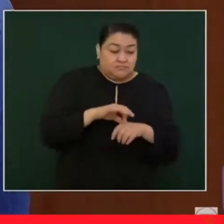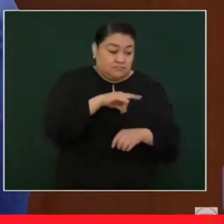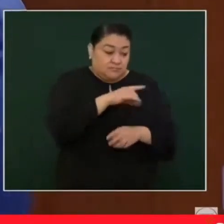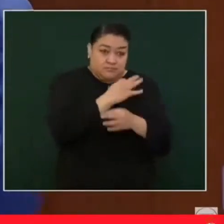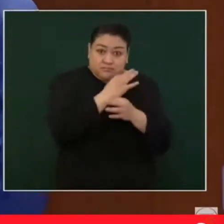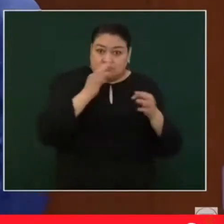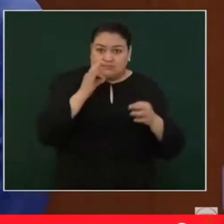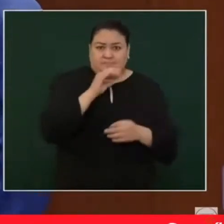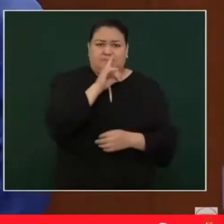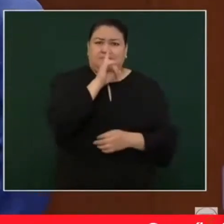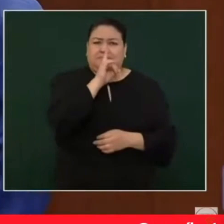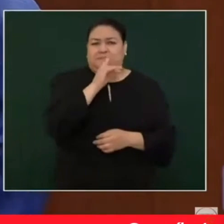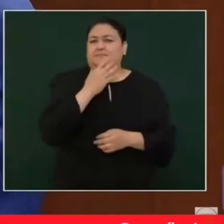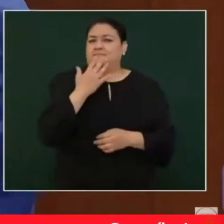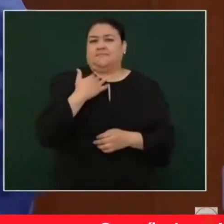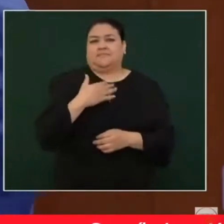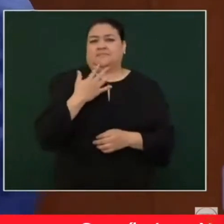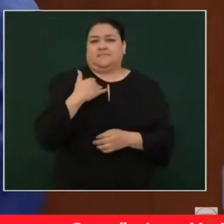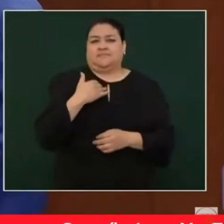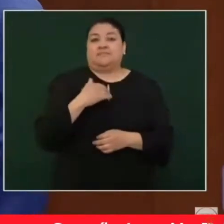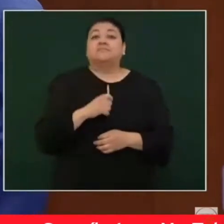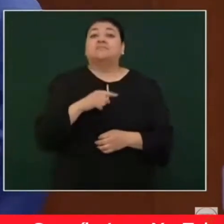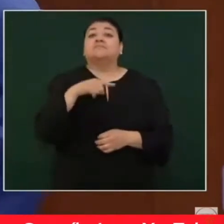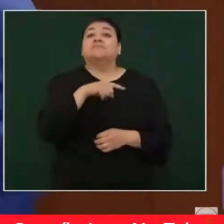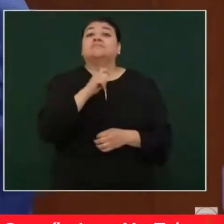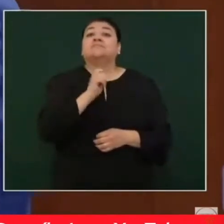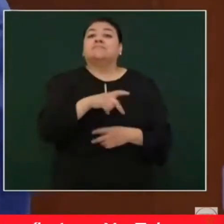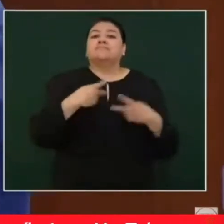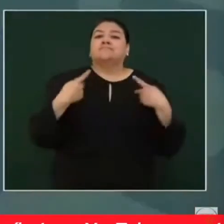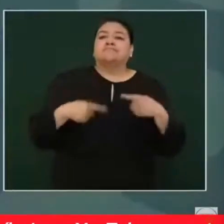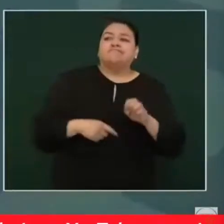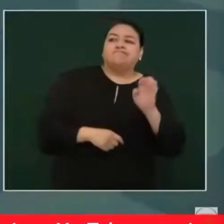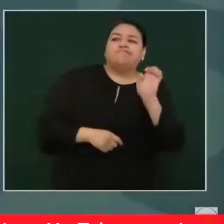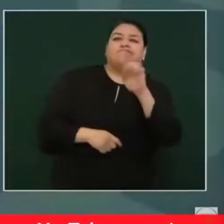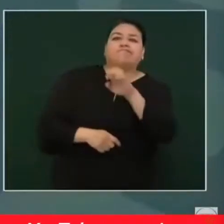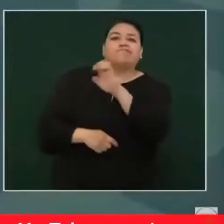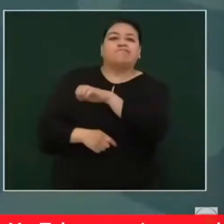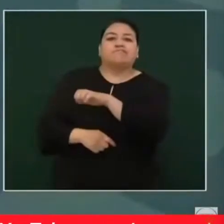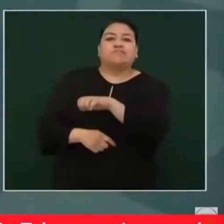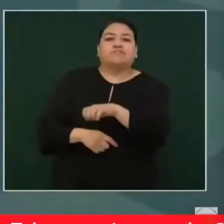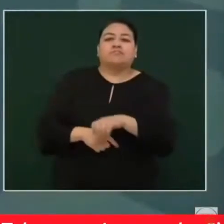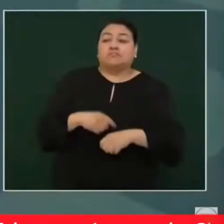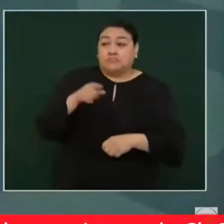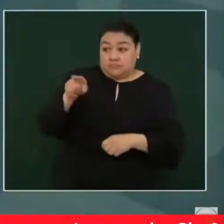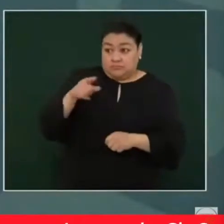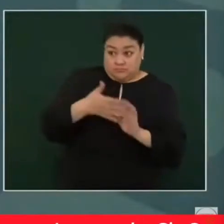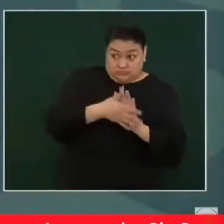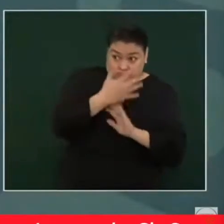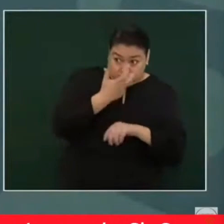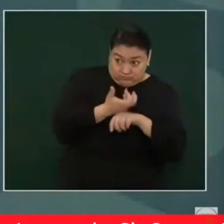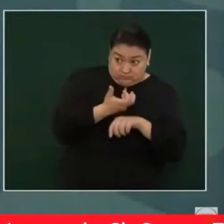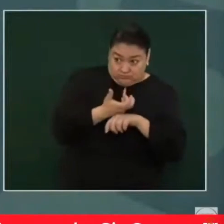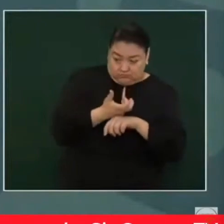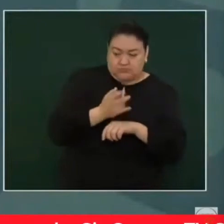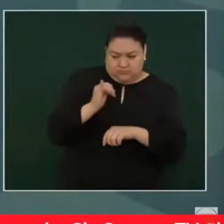y engañan porque cobran a quienes